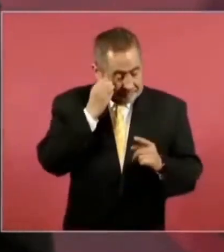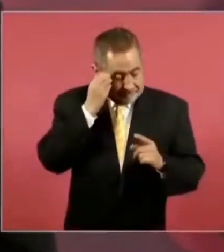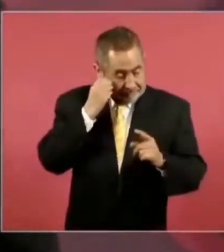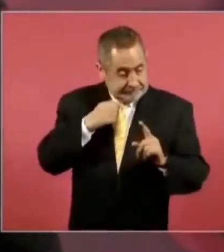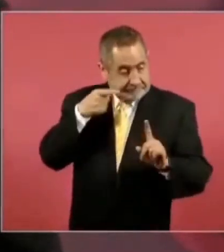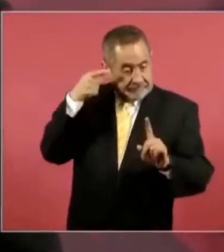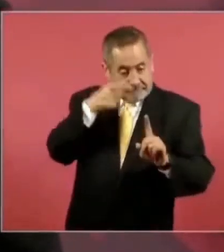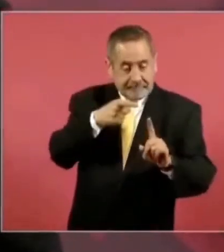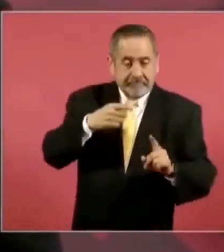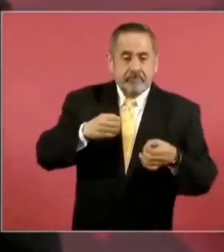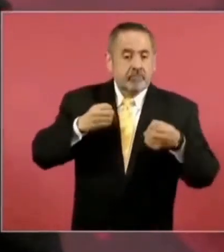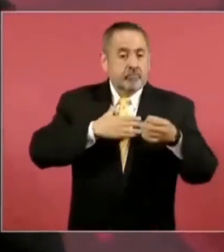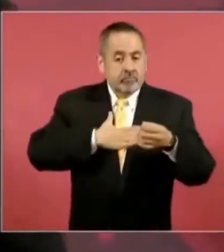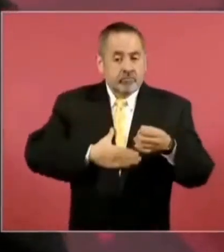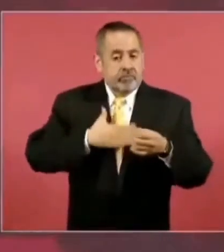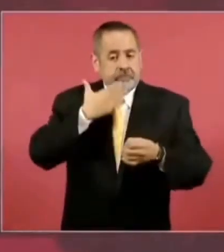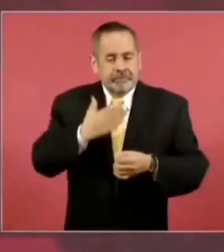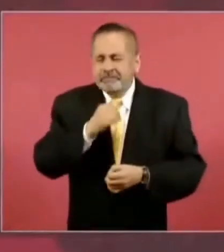justicia.